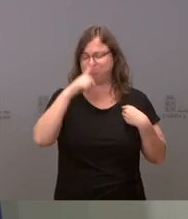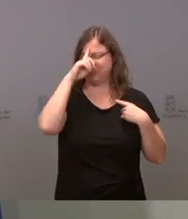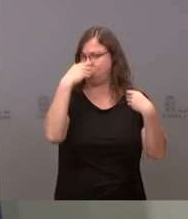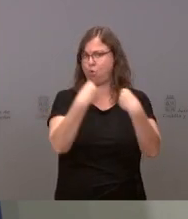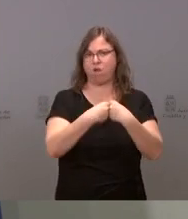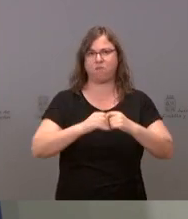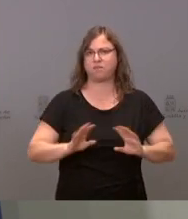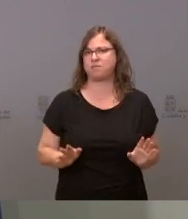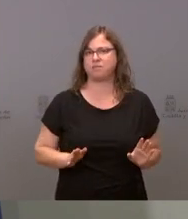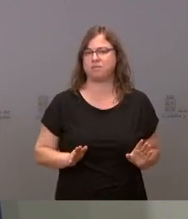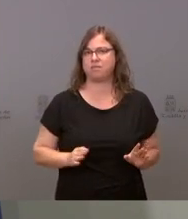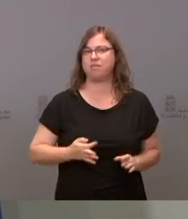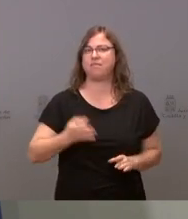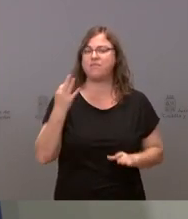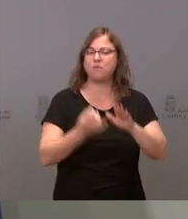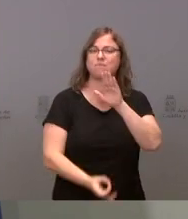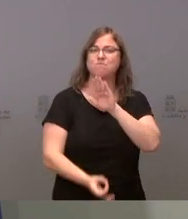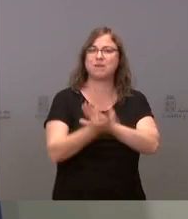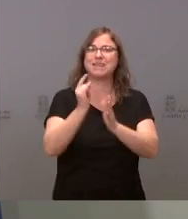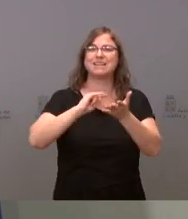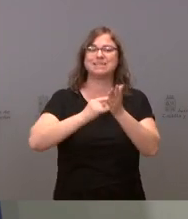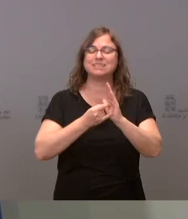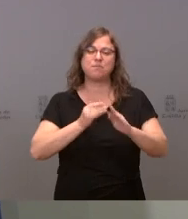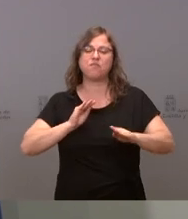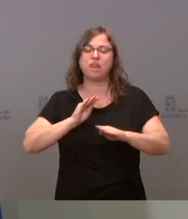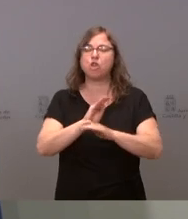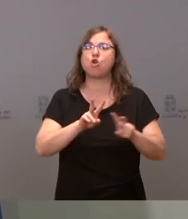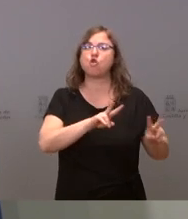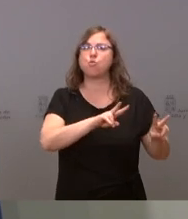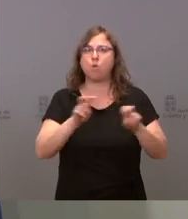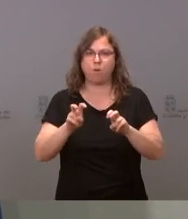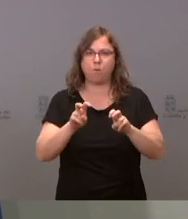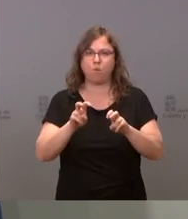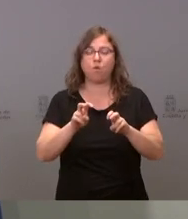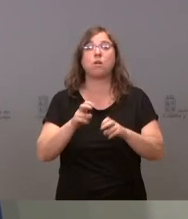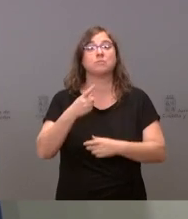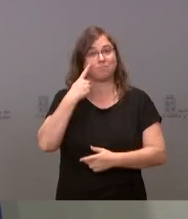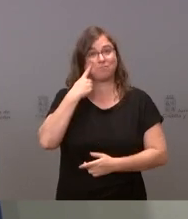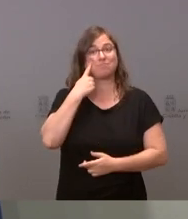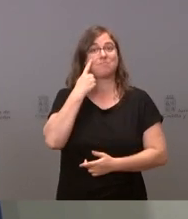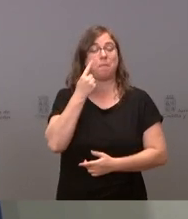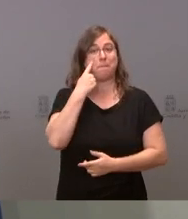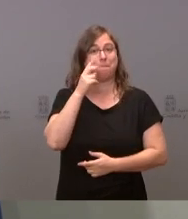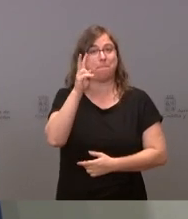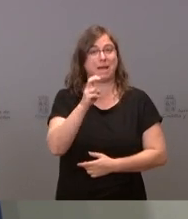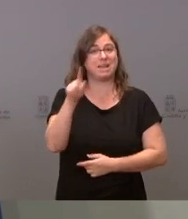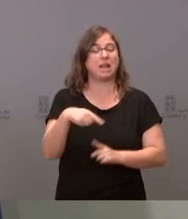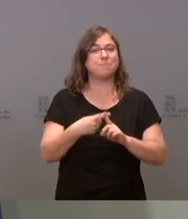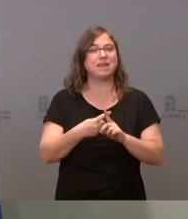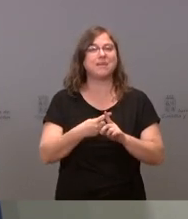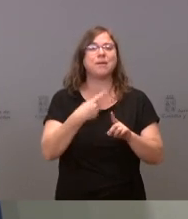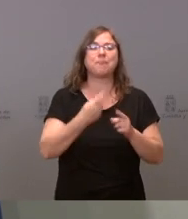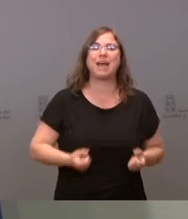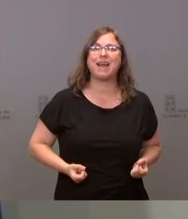urgente un nuevo sistema de financiación que tenga en cuenta la prestación, el distinto coste de